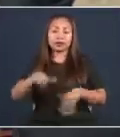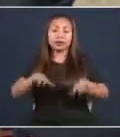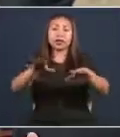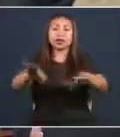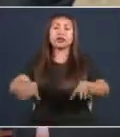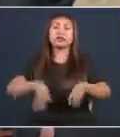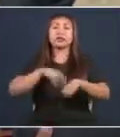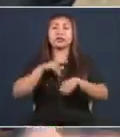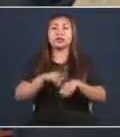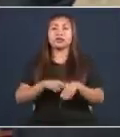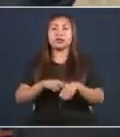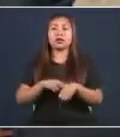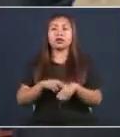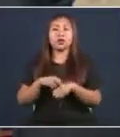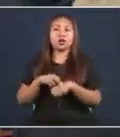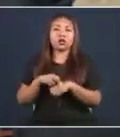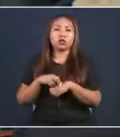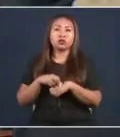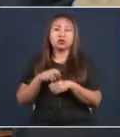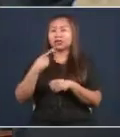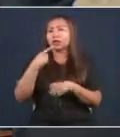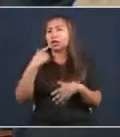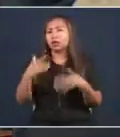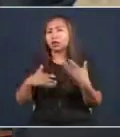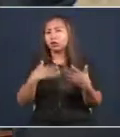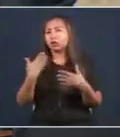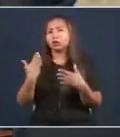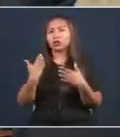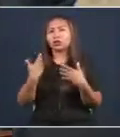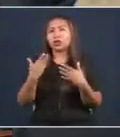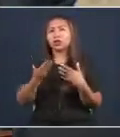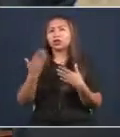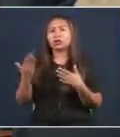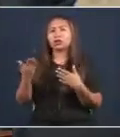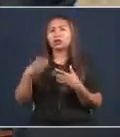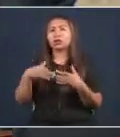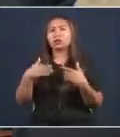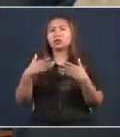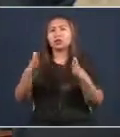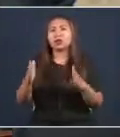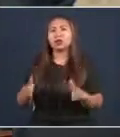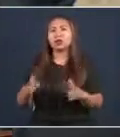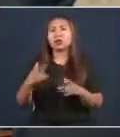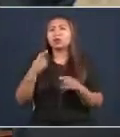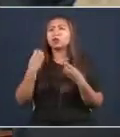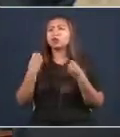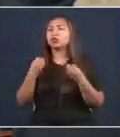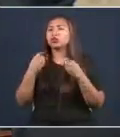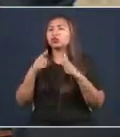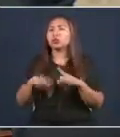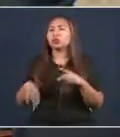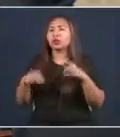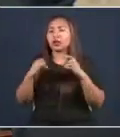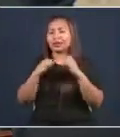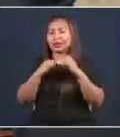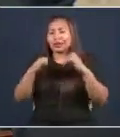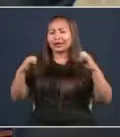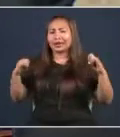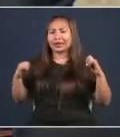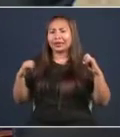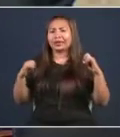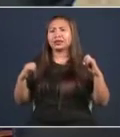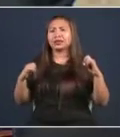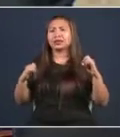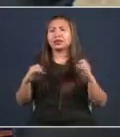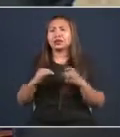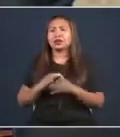goza de la popularidad del pueblo o de los que escriben en redes sociales. No del pueblo, de los que escriben